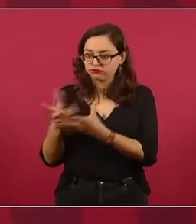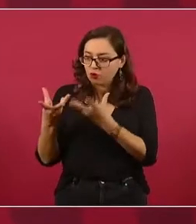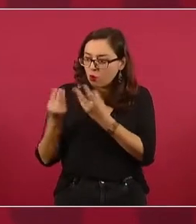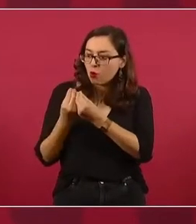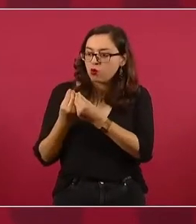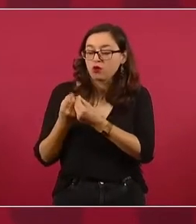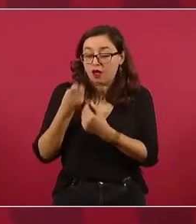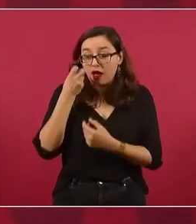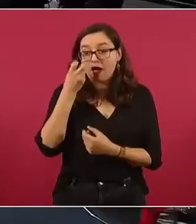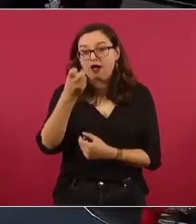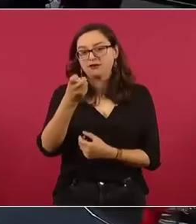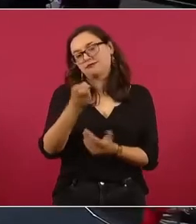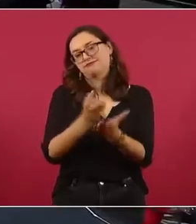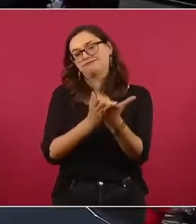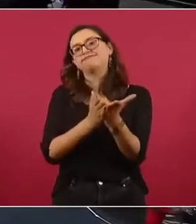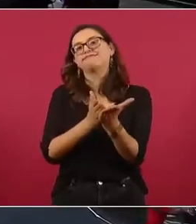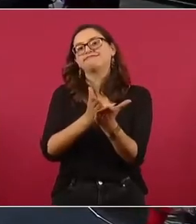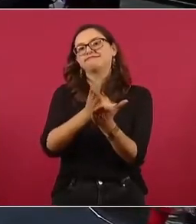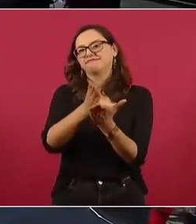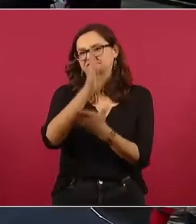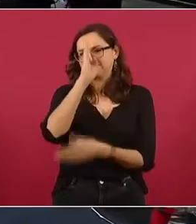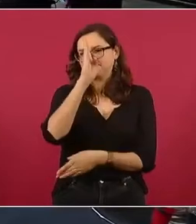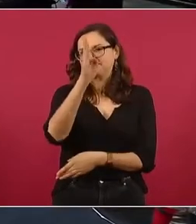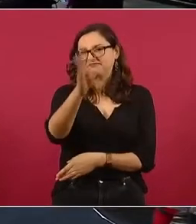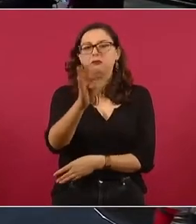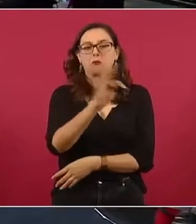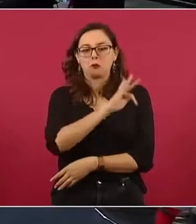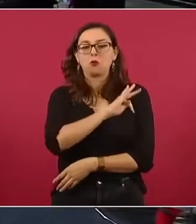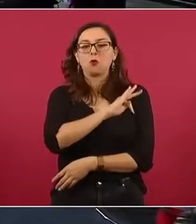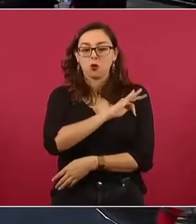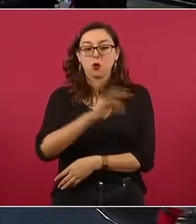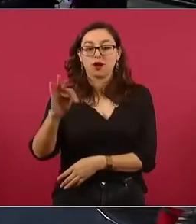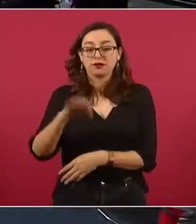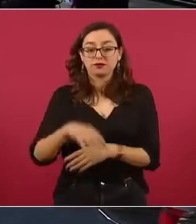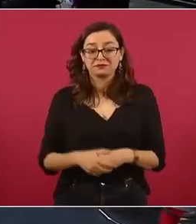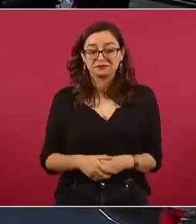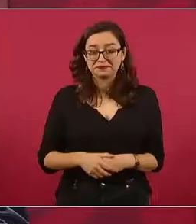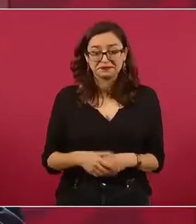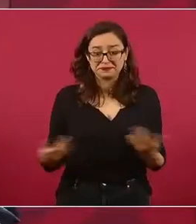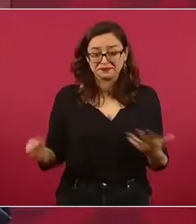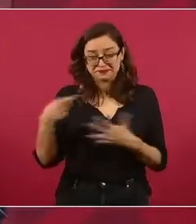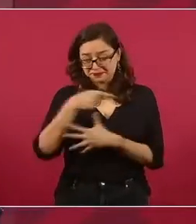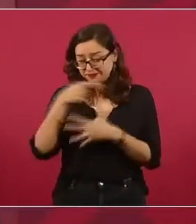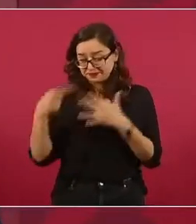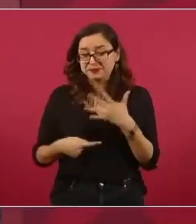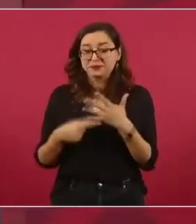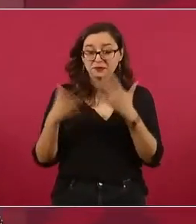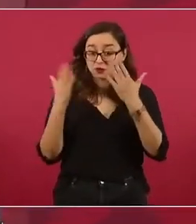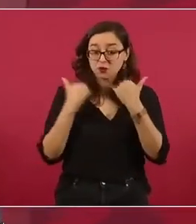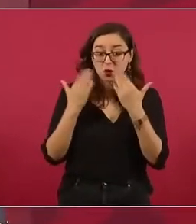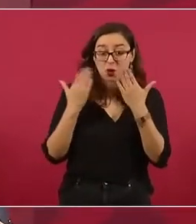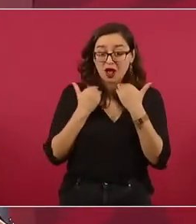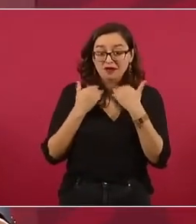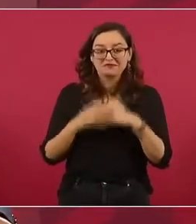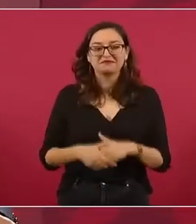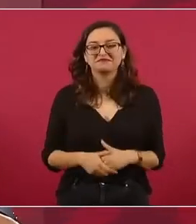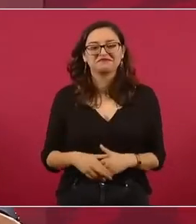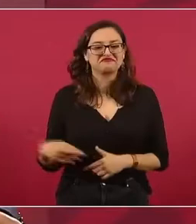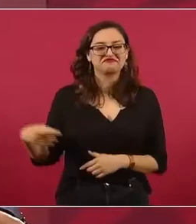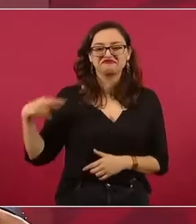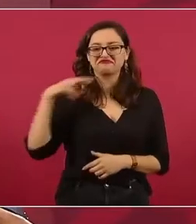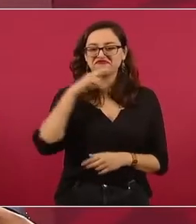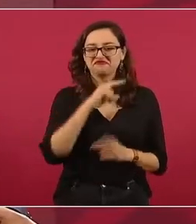que aguanta. Si no se tienen esos principios, a la primera se echan a perder.